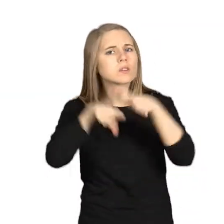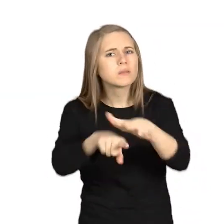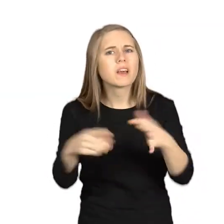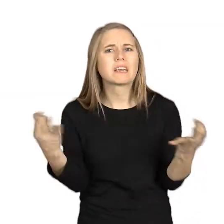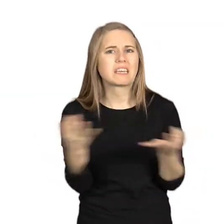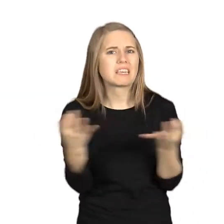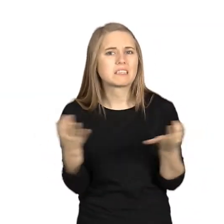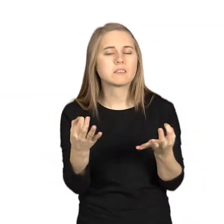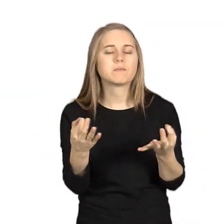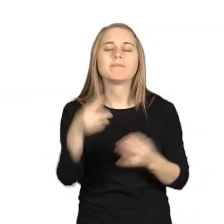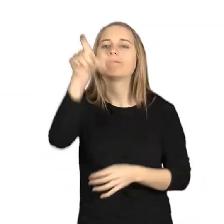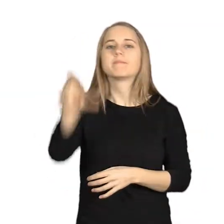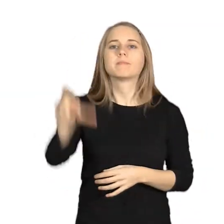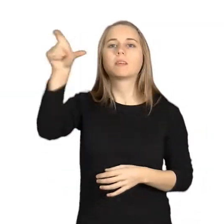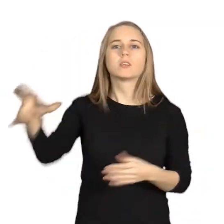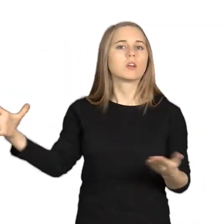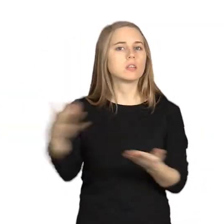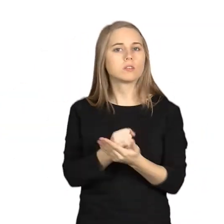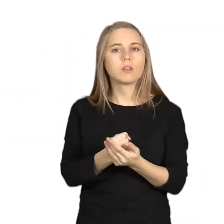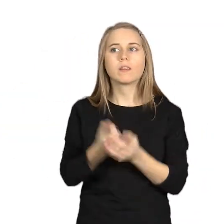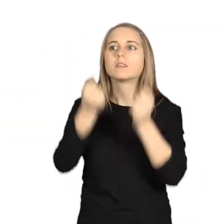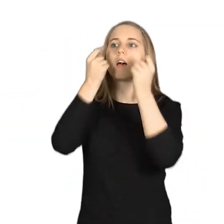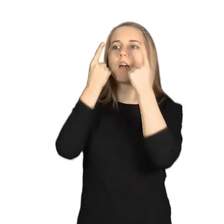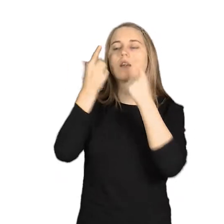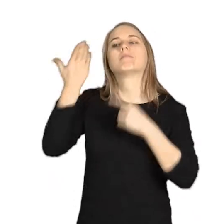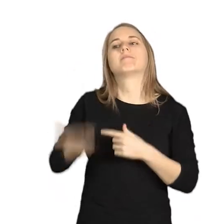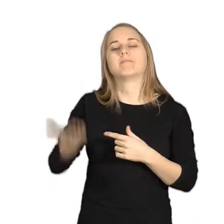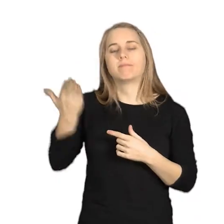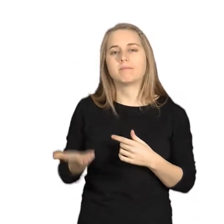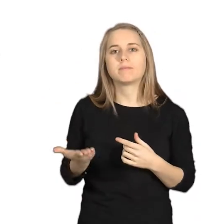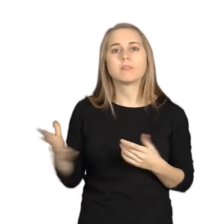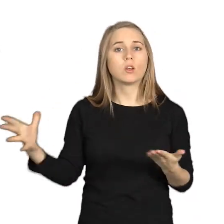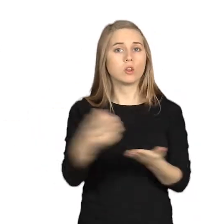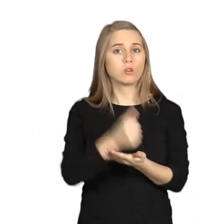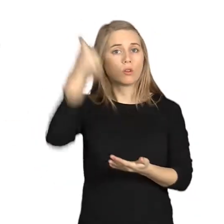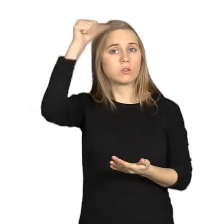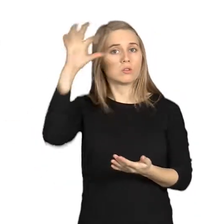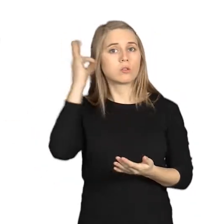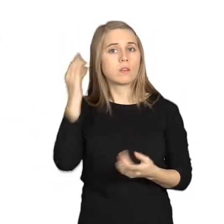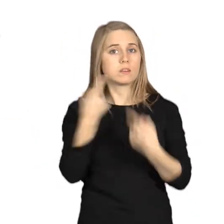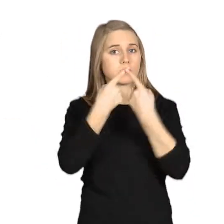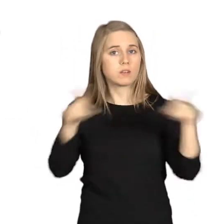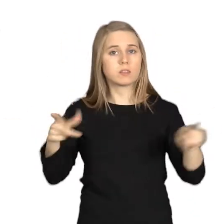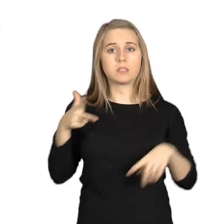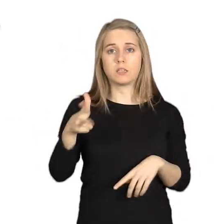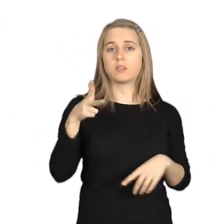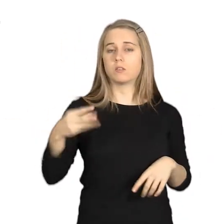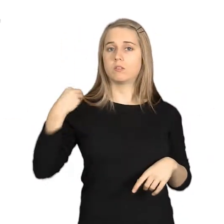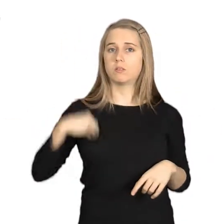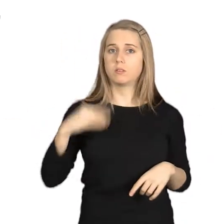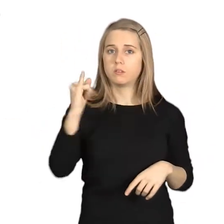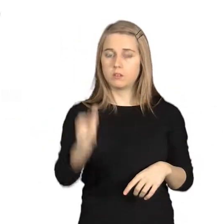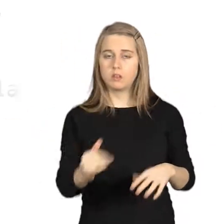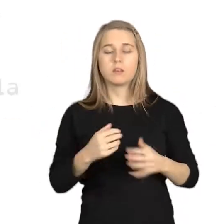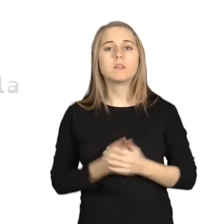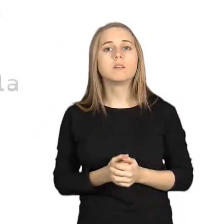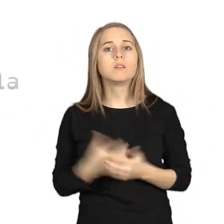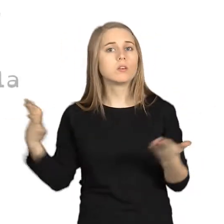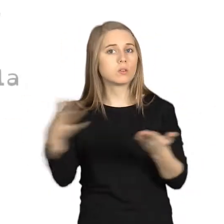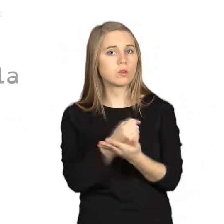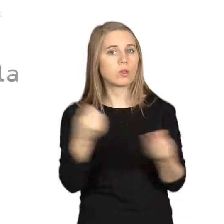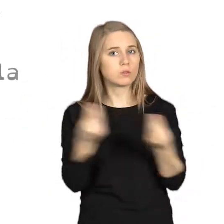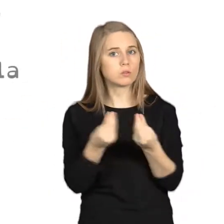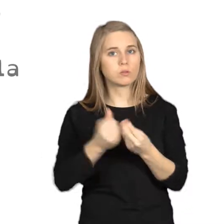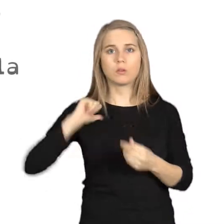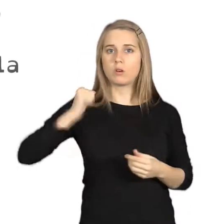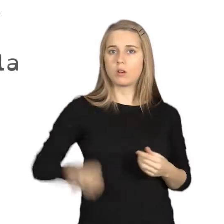¿Qué es la inclusividad? Tener en cuenta a todas las personas. Todos y todas somos diferentes y tenemos los mismos derechos.